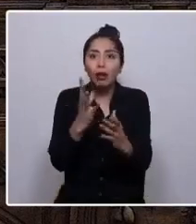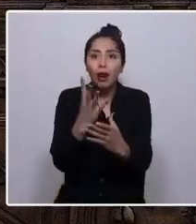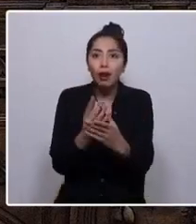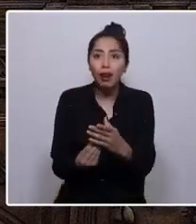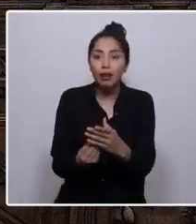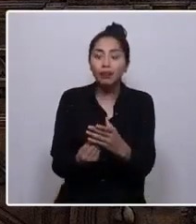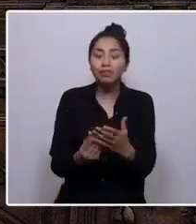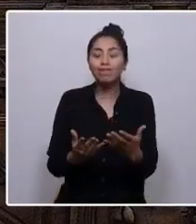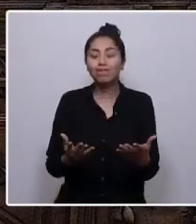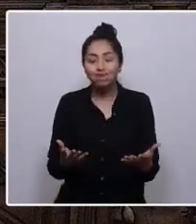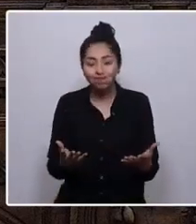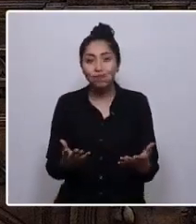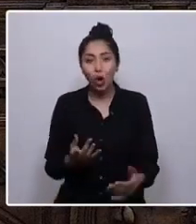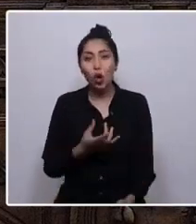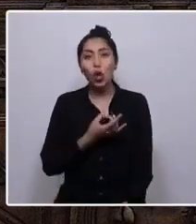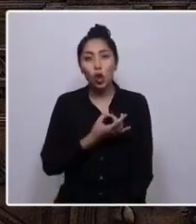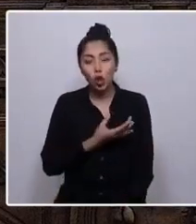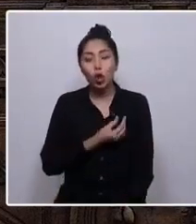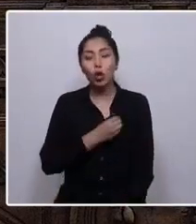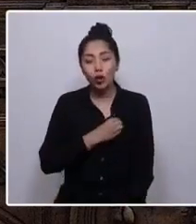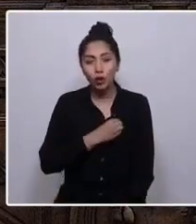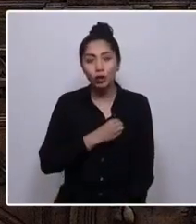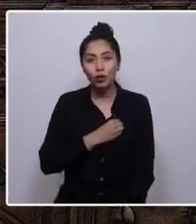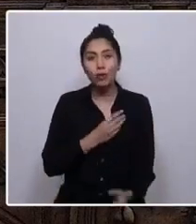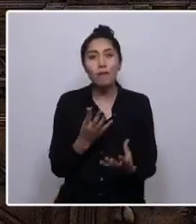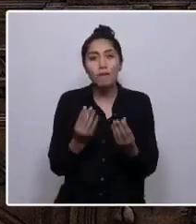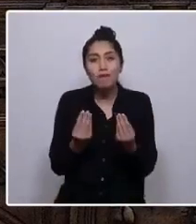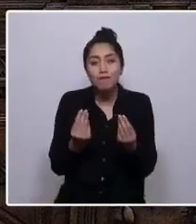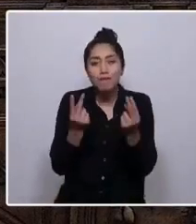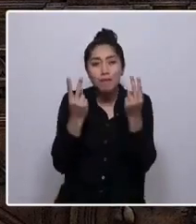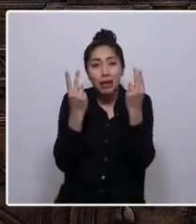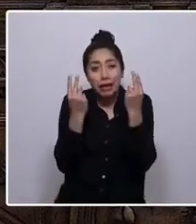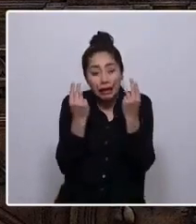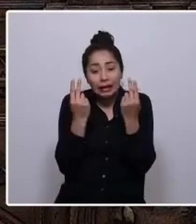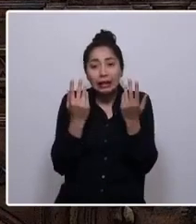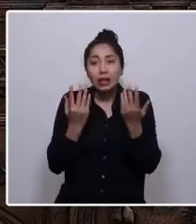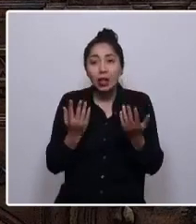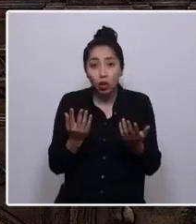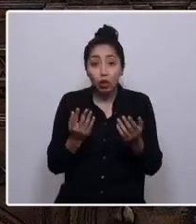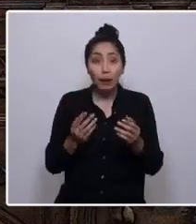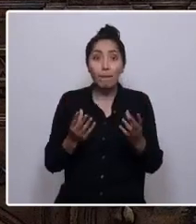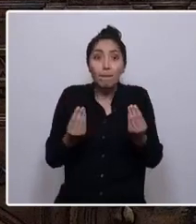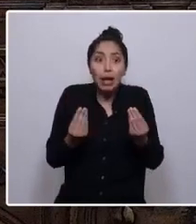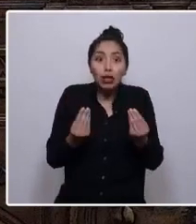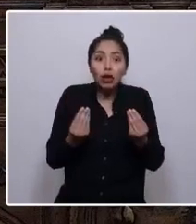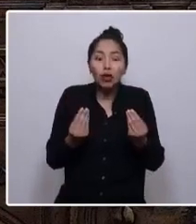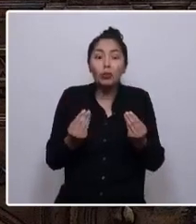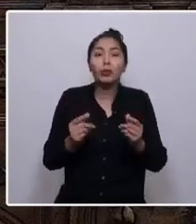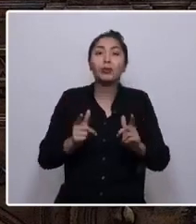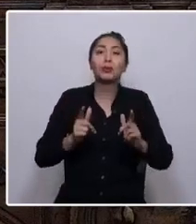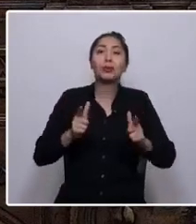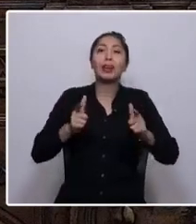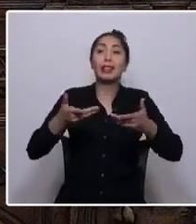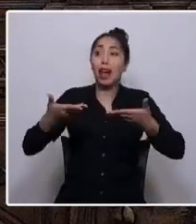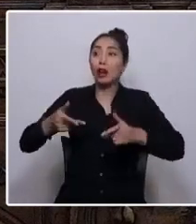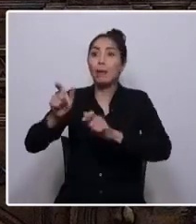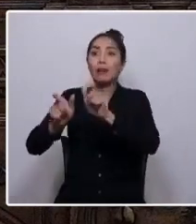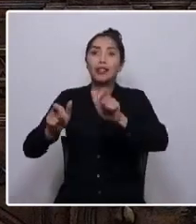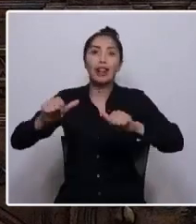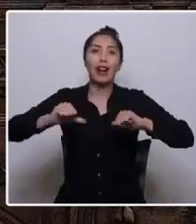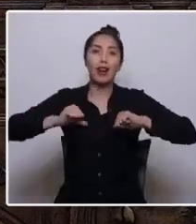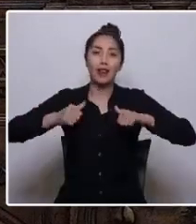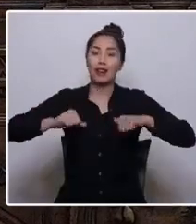dolor y con miedo, con un miedo que afortunadamente los jóvenes no conocen,